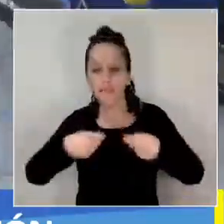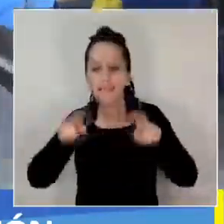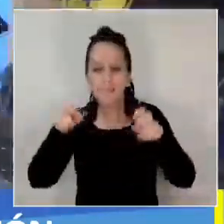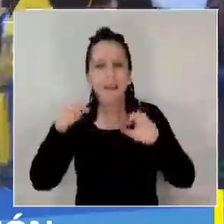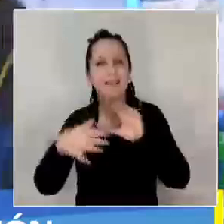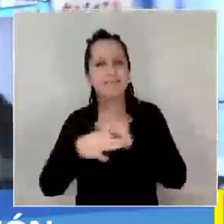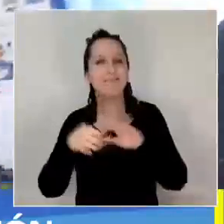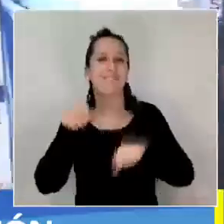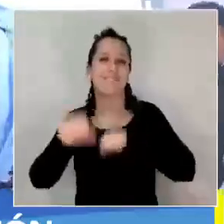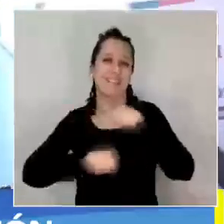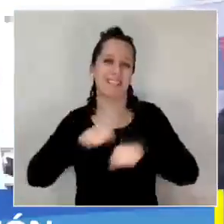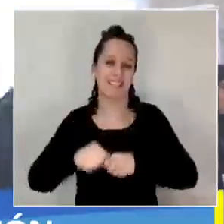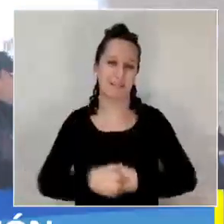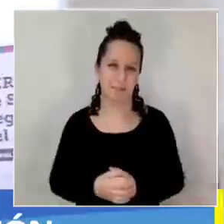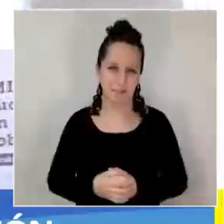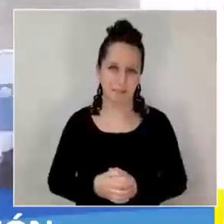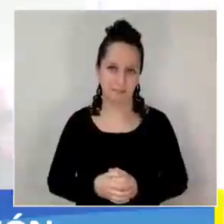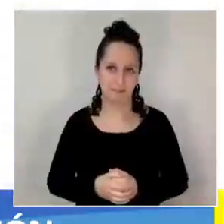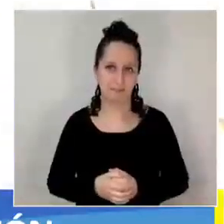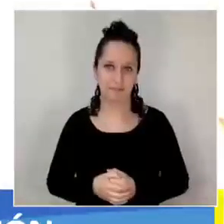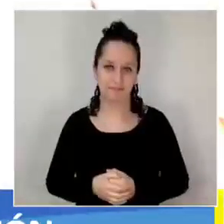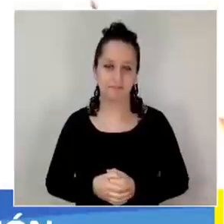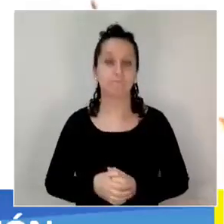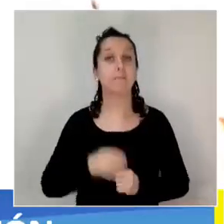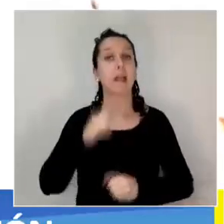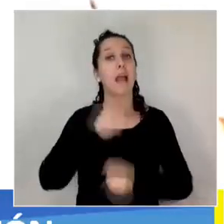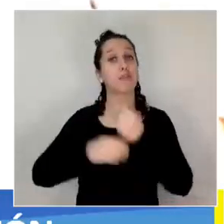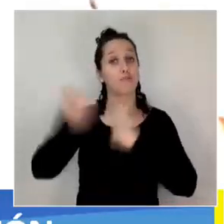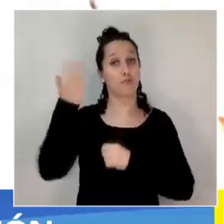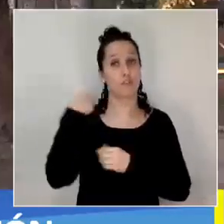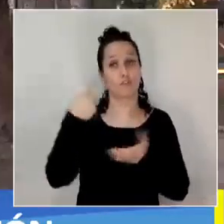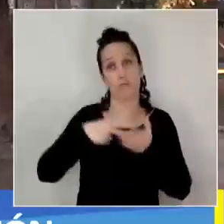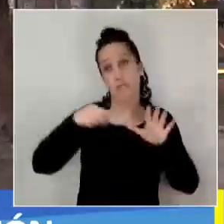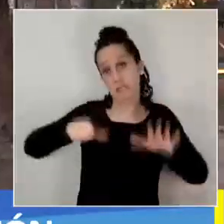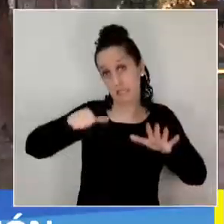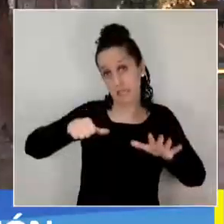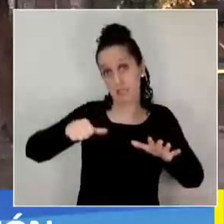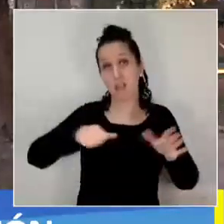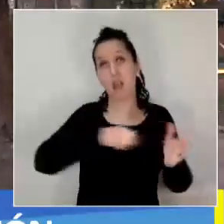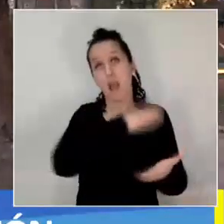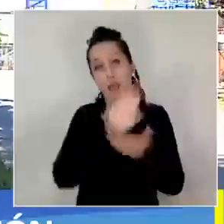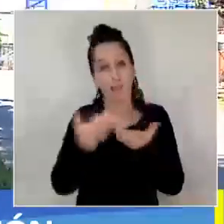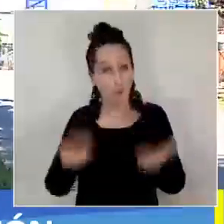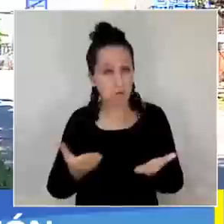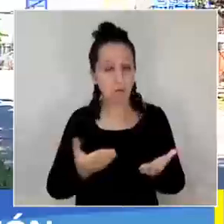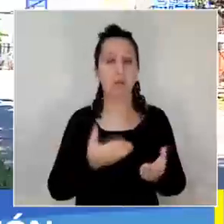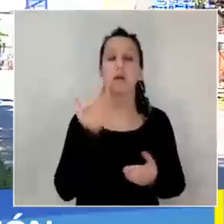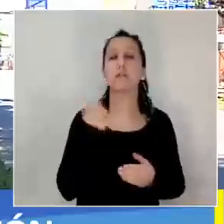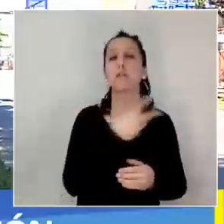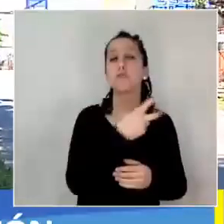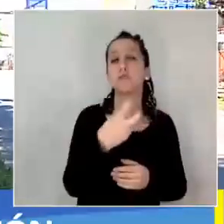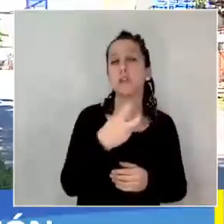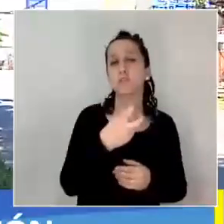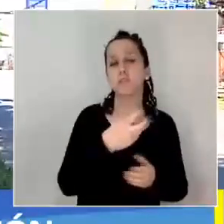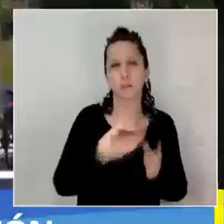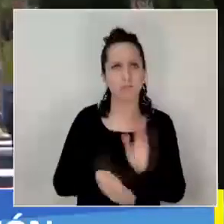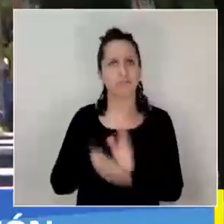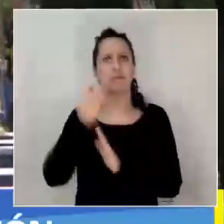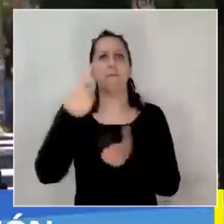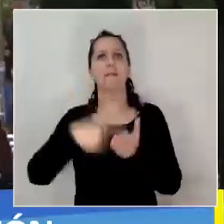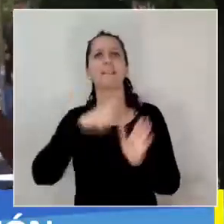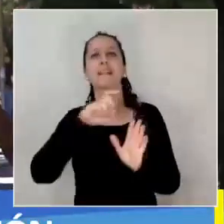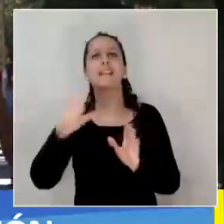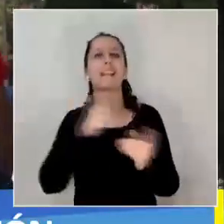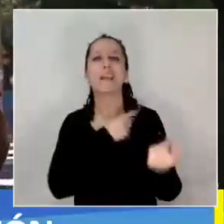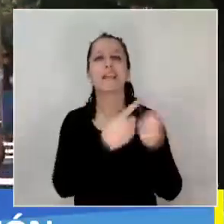medio de transporte. Desde el año 2016 hasta hoy aumentaron de 200 a 1.700 las pasadas